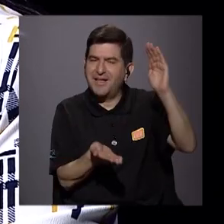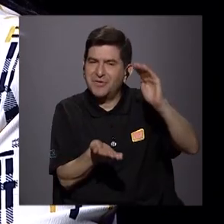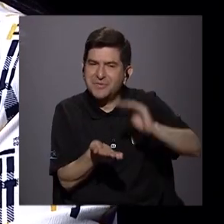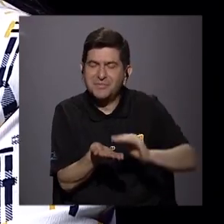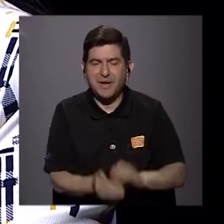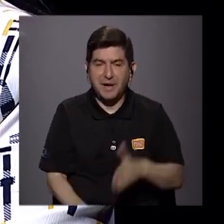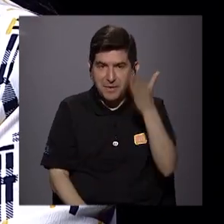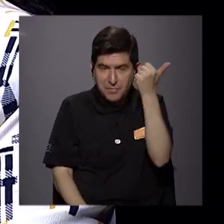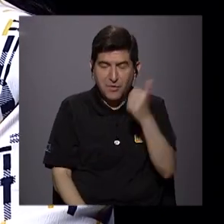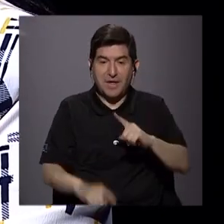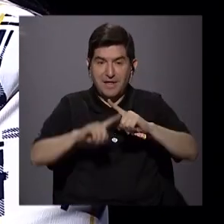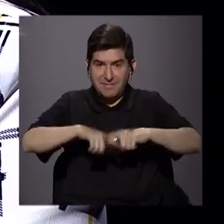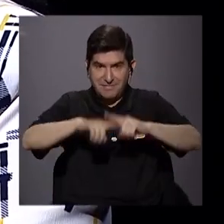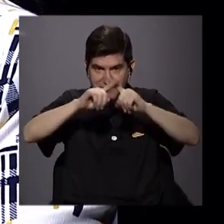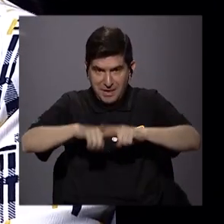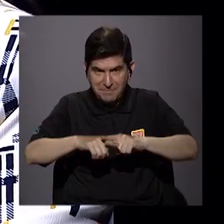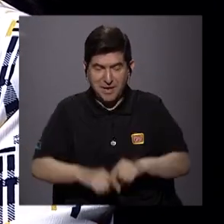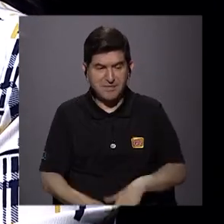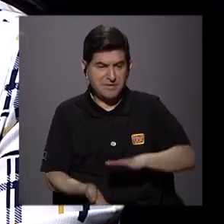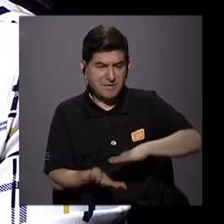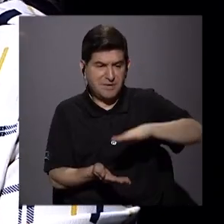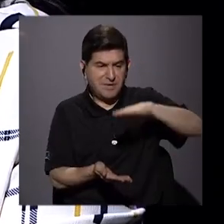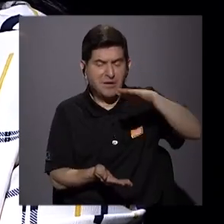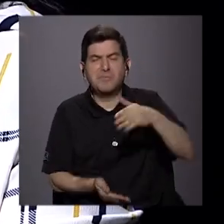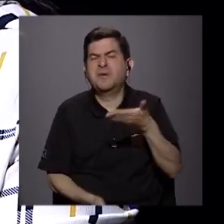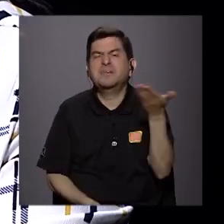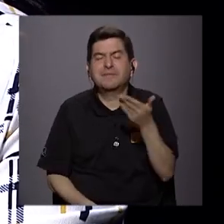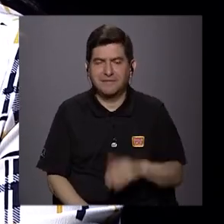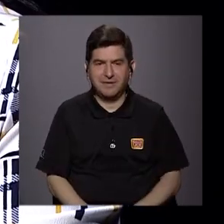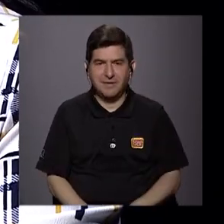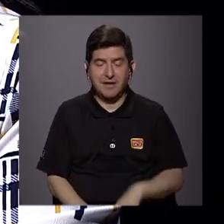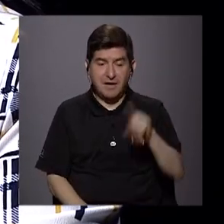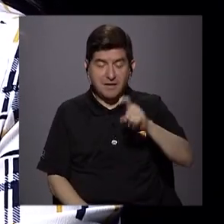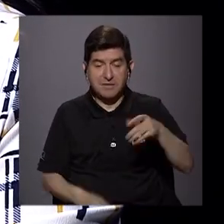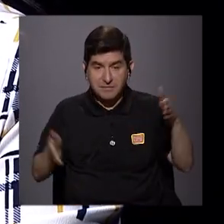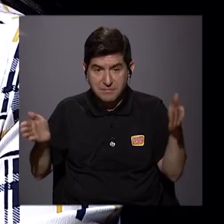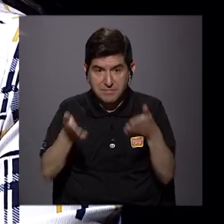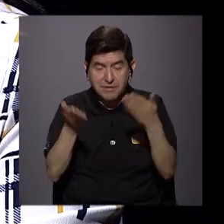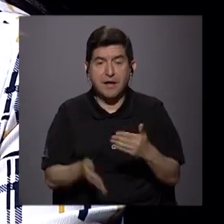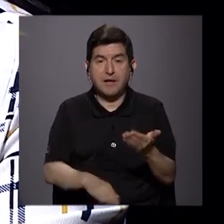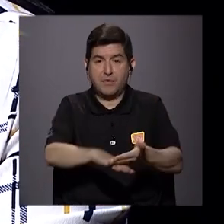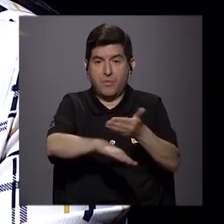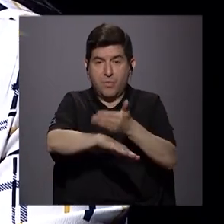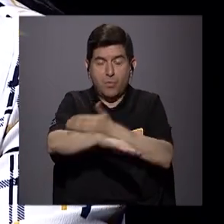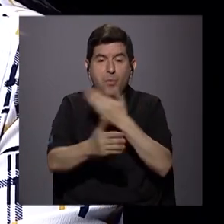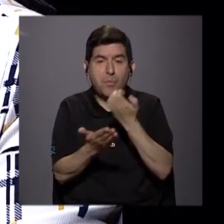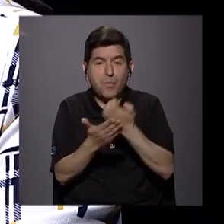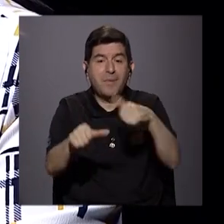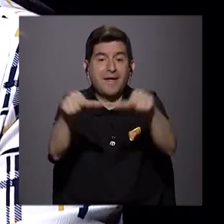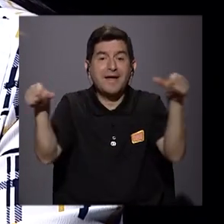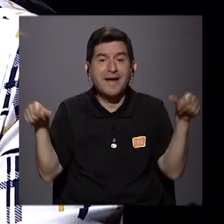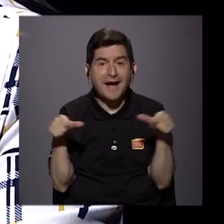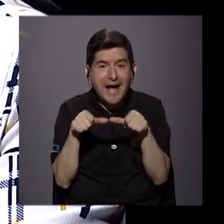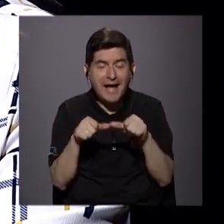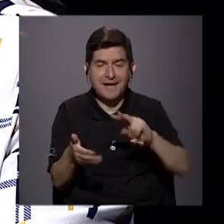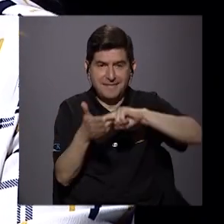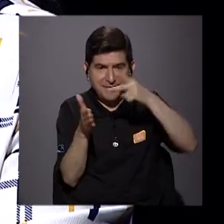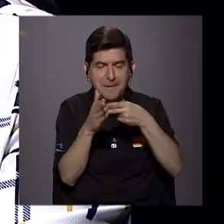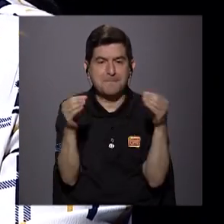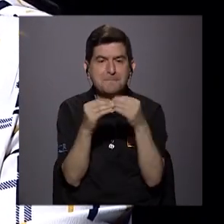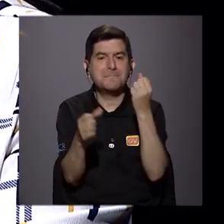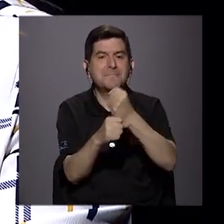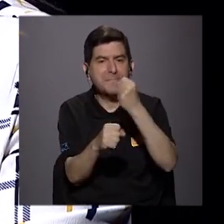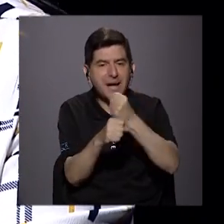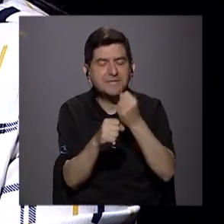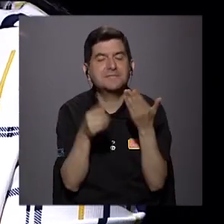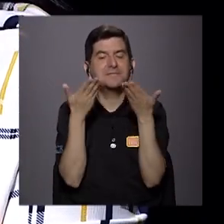¿Por qué? Porque depende de qué es lo que está creciendo. Entonces necesitamos impulsar un crecimiento económico en aquellas áreas que generen más